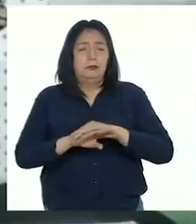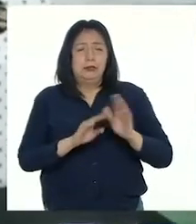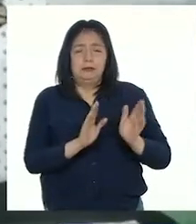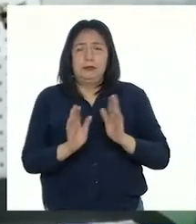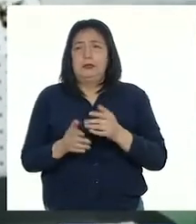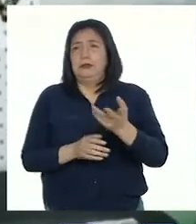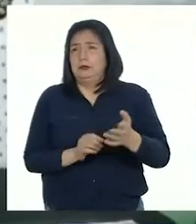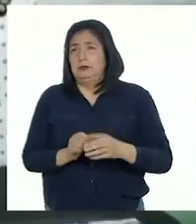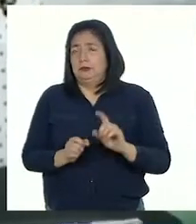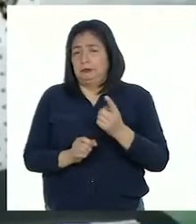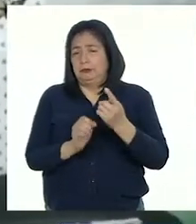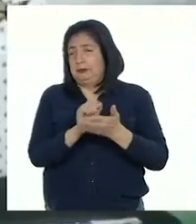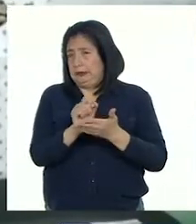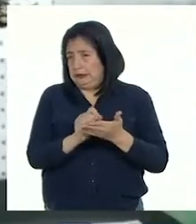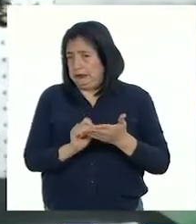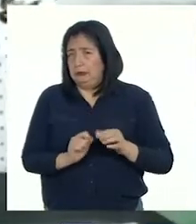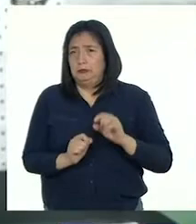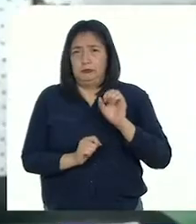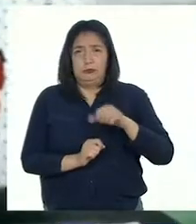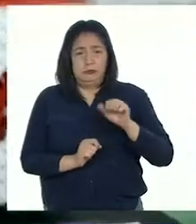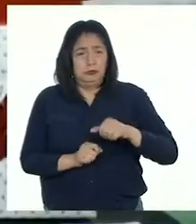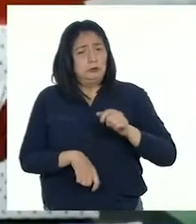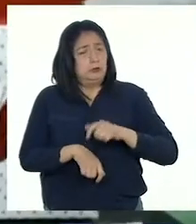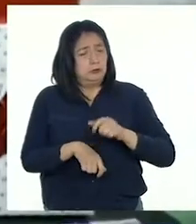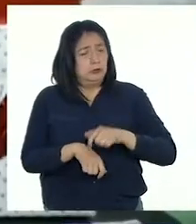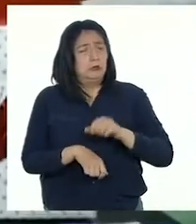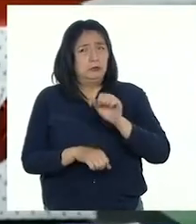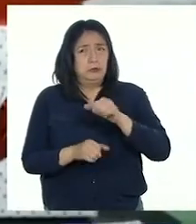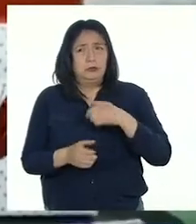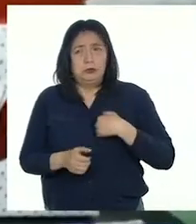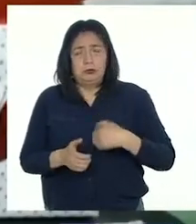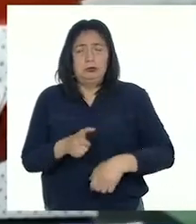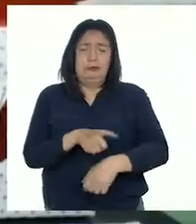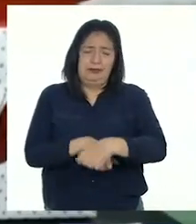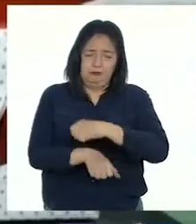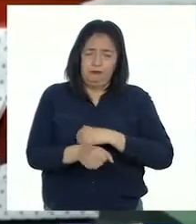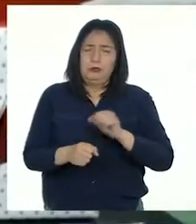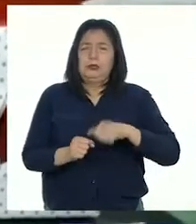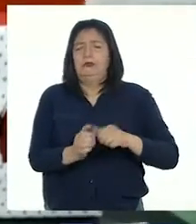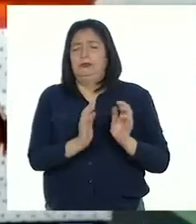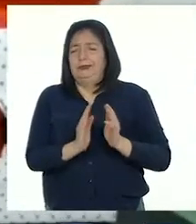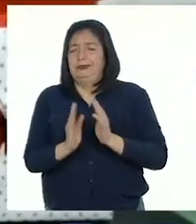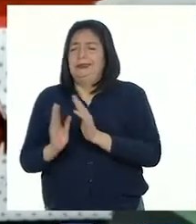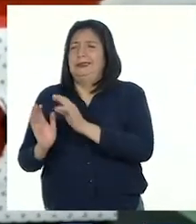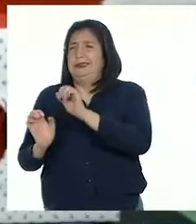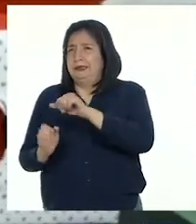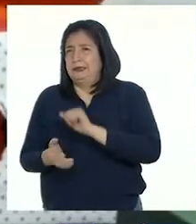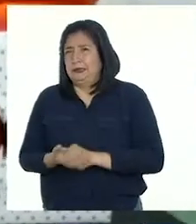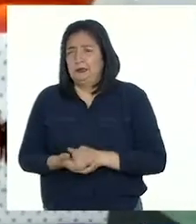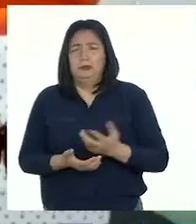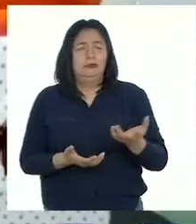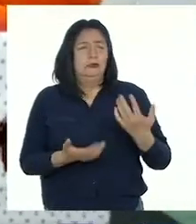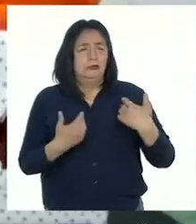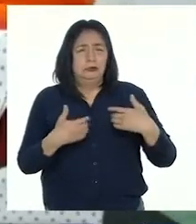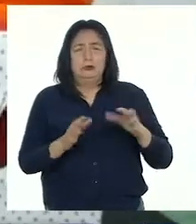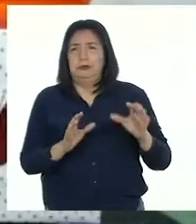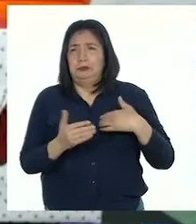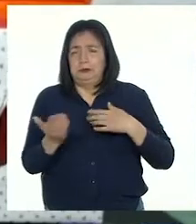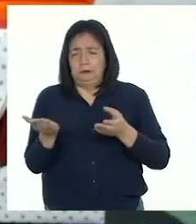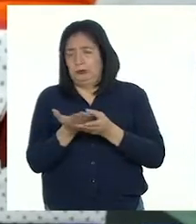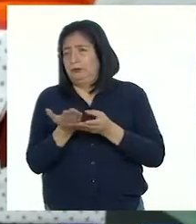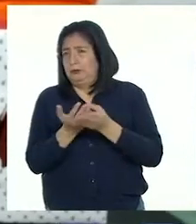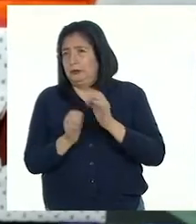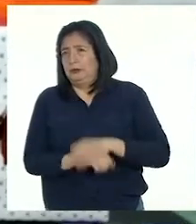Me ha tomado mucho tiempo y me he esforzado organizando los trabajos de mi